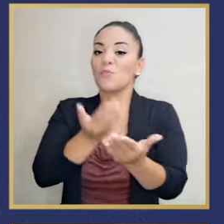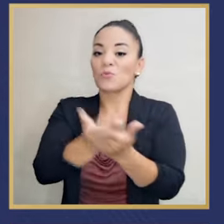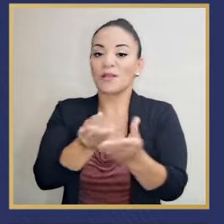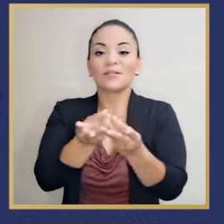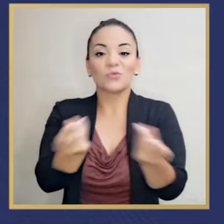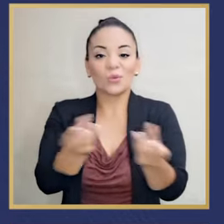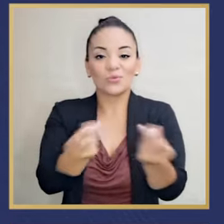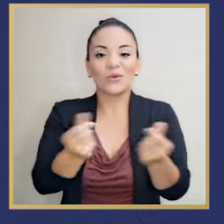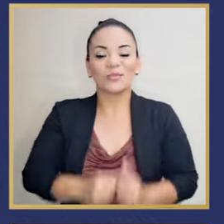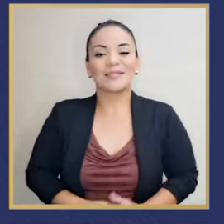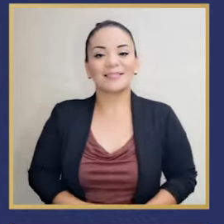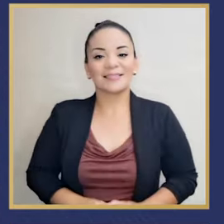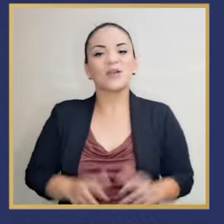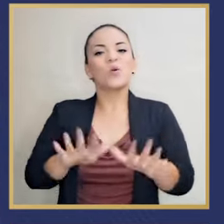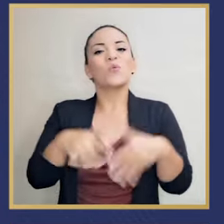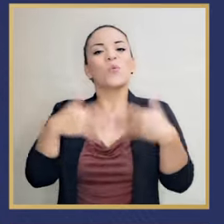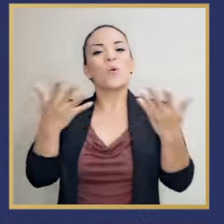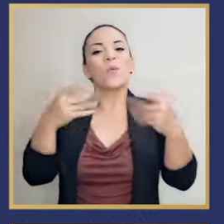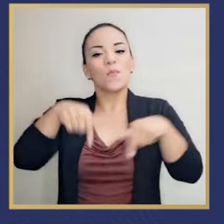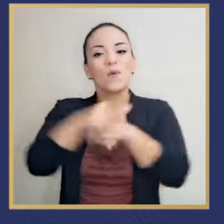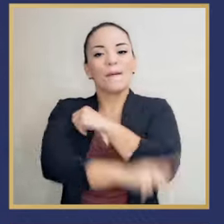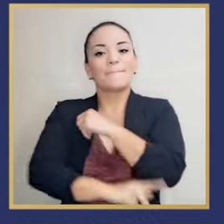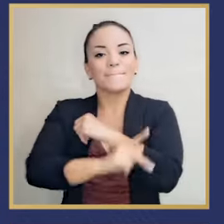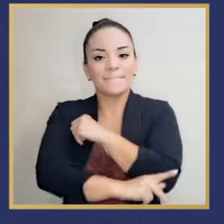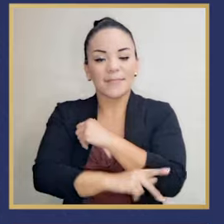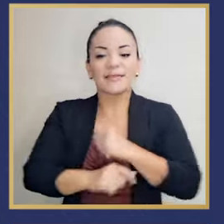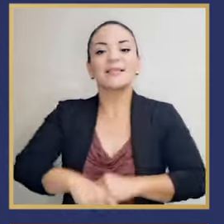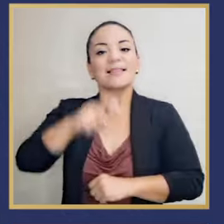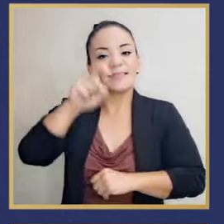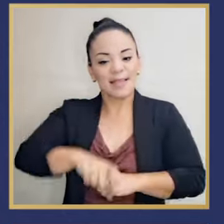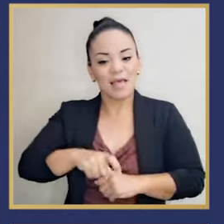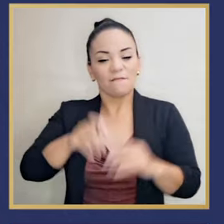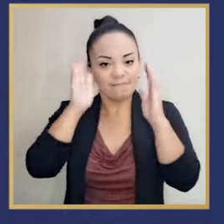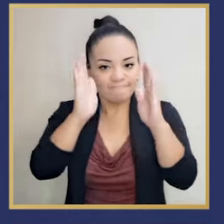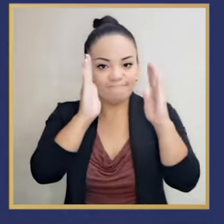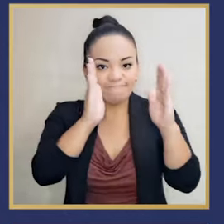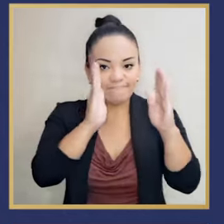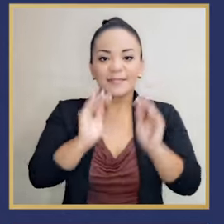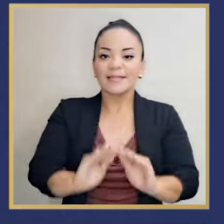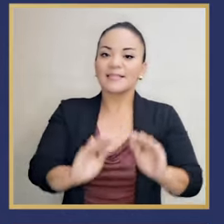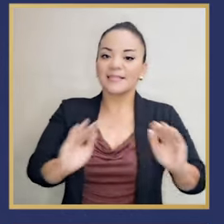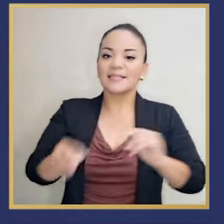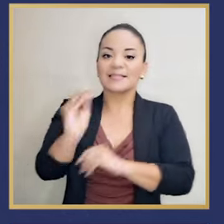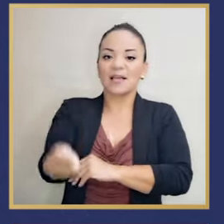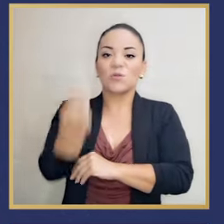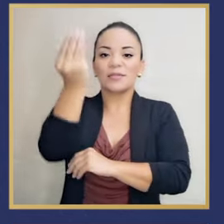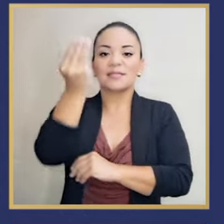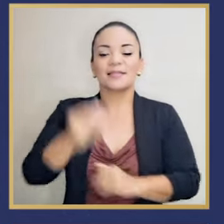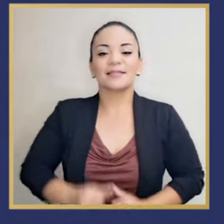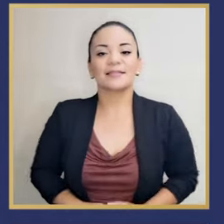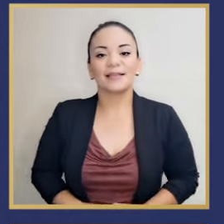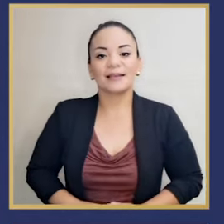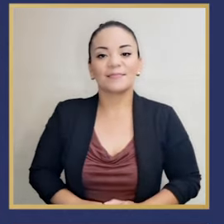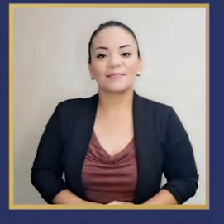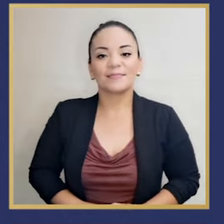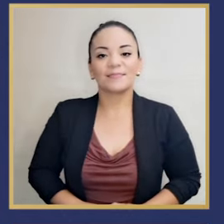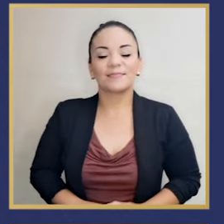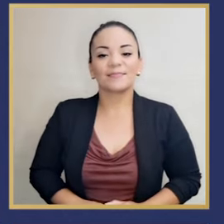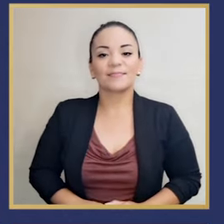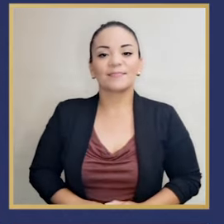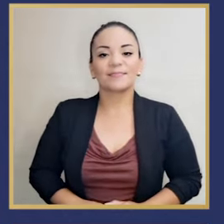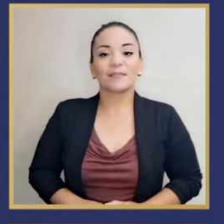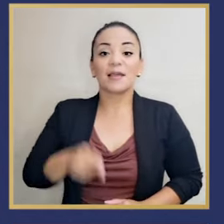soluciones de cómo esta nación debe tratar a su niñez y adolescencia.